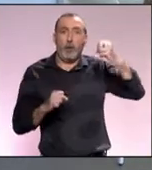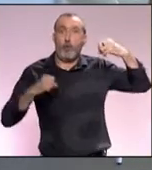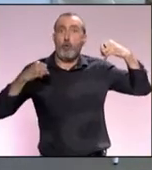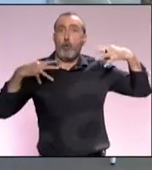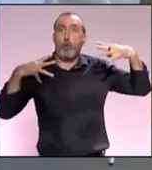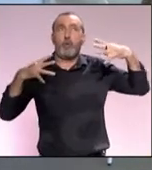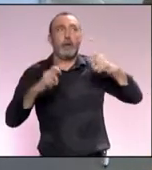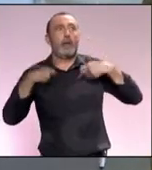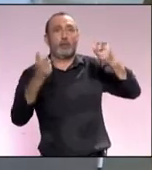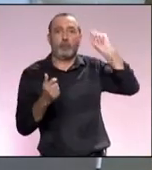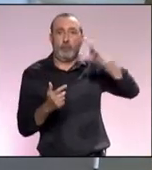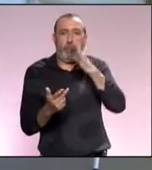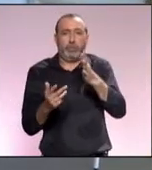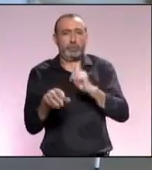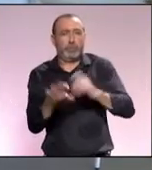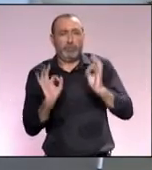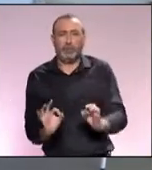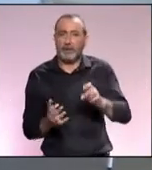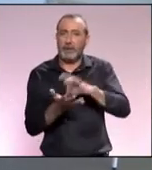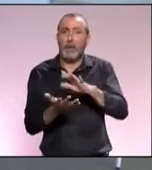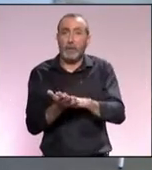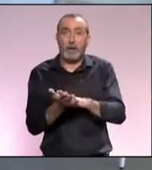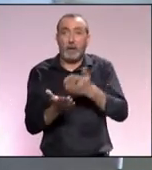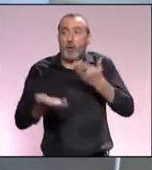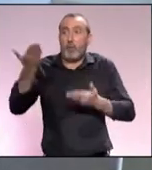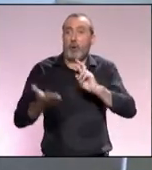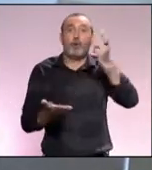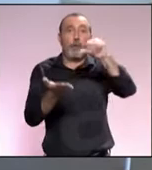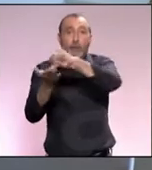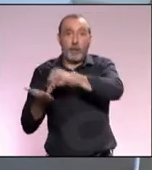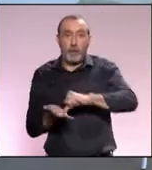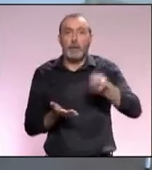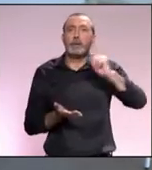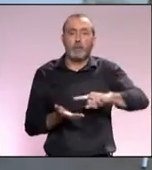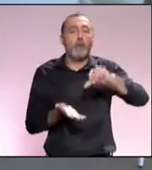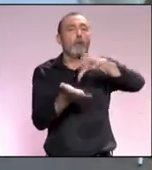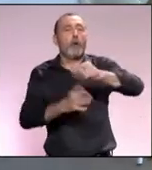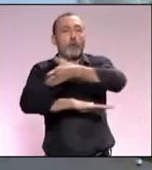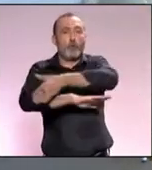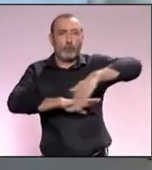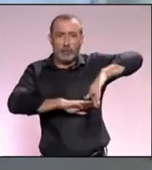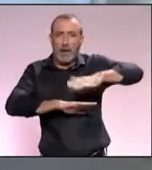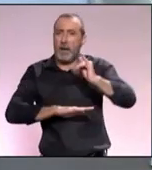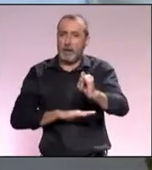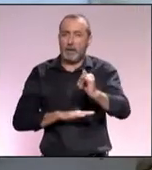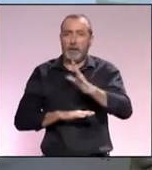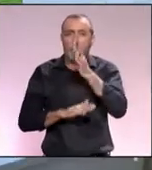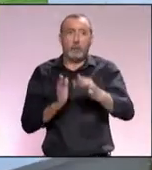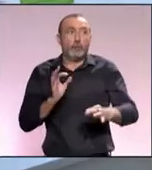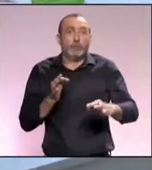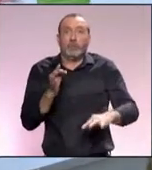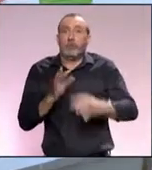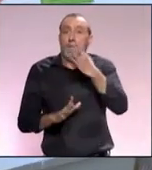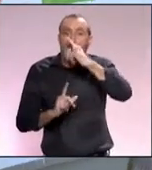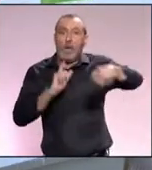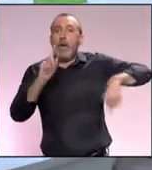esta luz tan increíble de Málaga que es incomparable. Después, una ciudad de costa, con la suerte que tenemos de